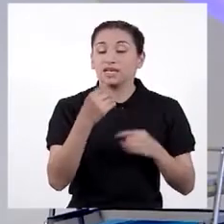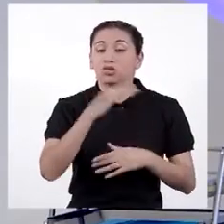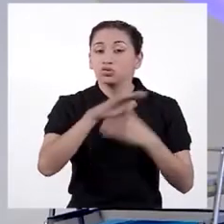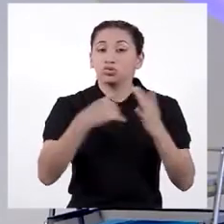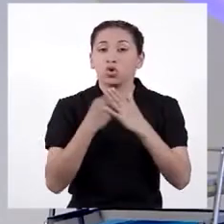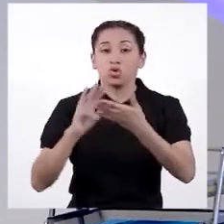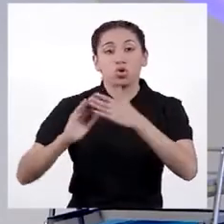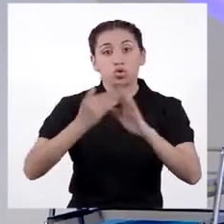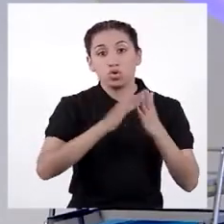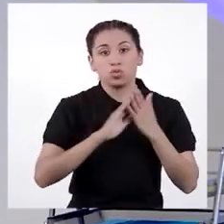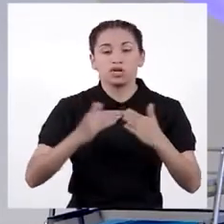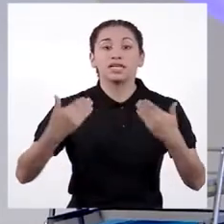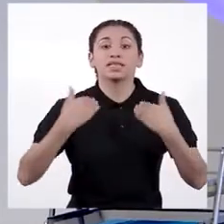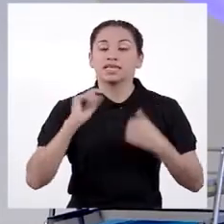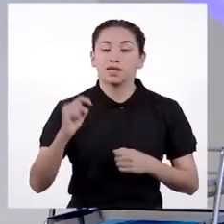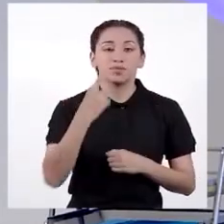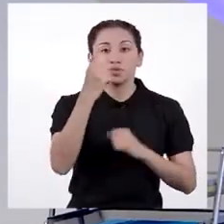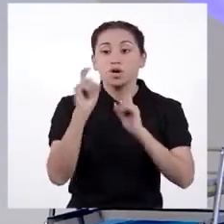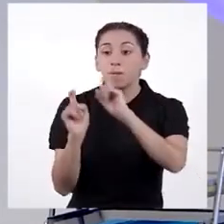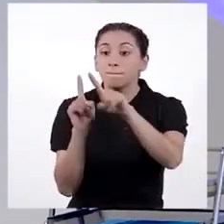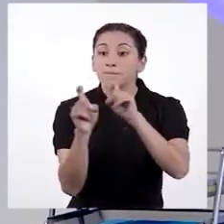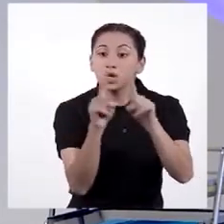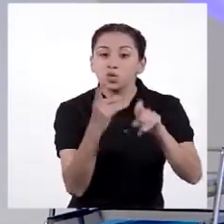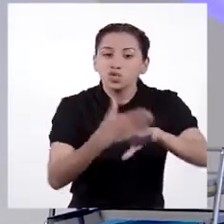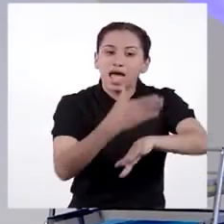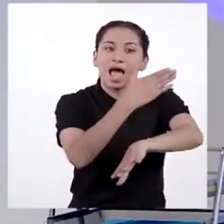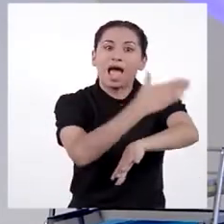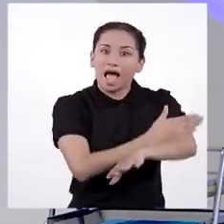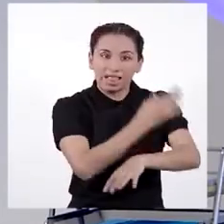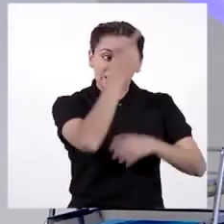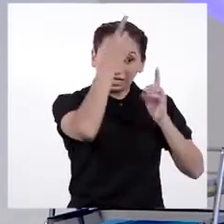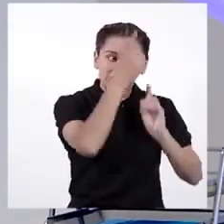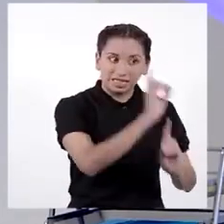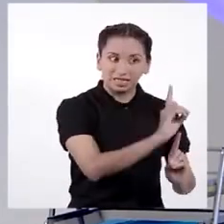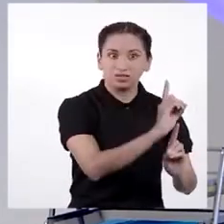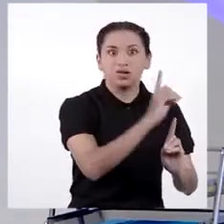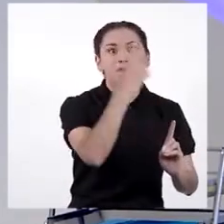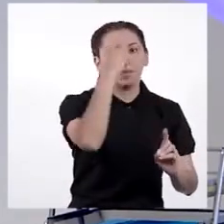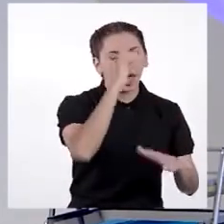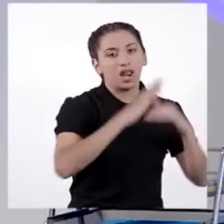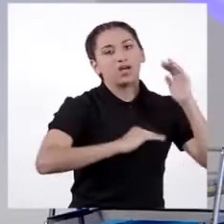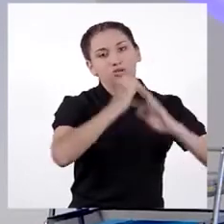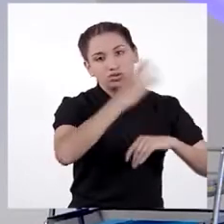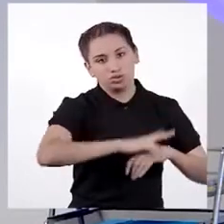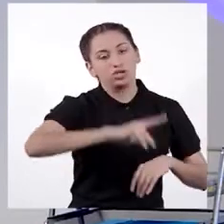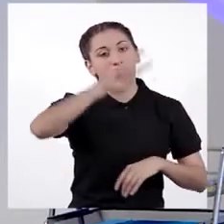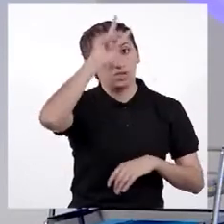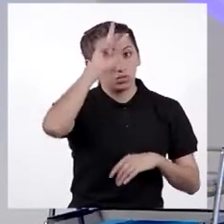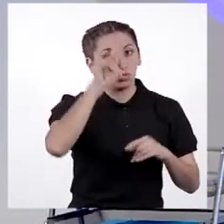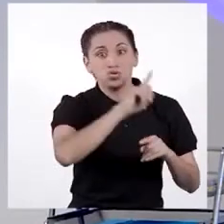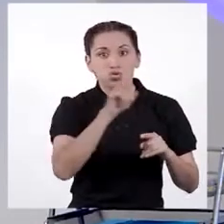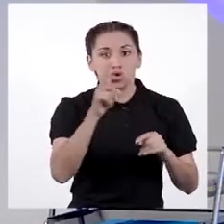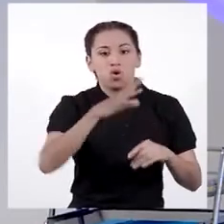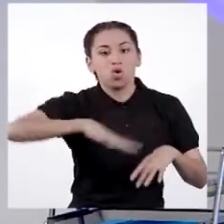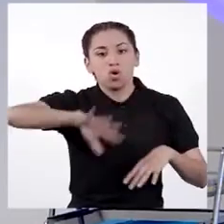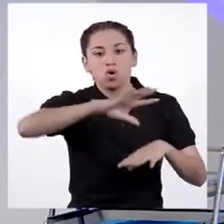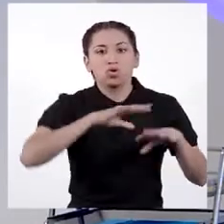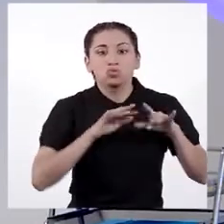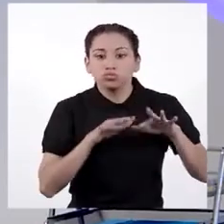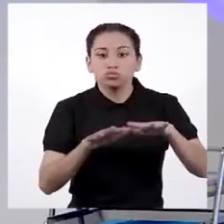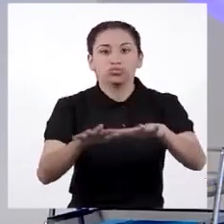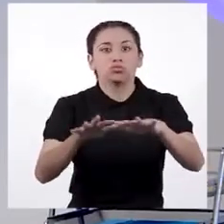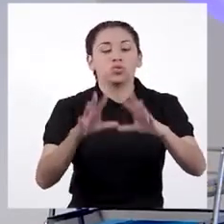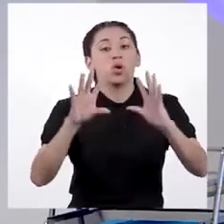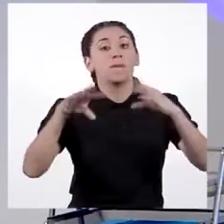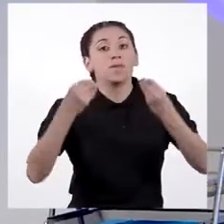u originarios tienen derecho a ser consultados de forma previa sobre las medidas legislativas o administrativas que afecten directamente a sus derechos